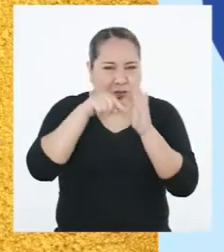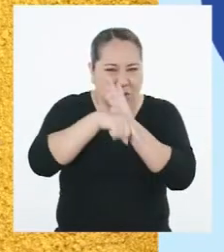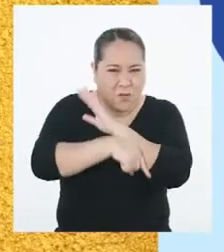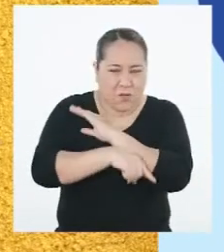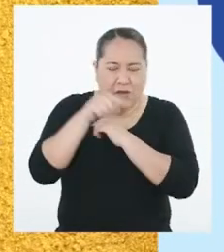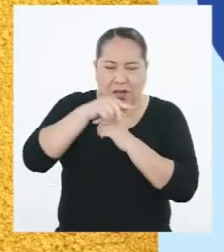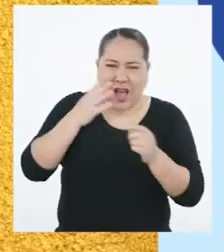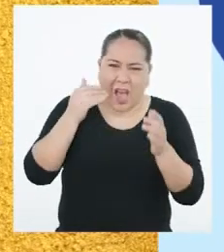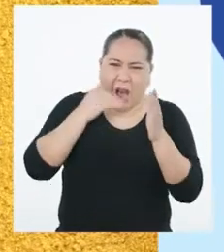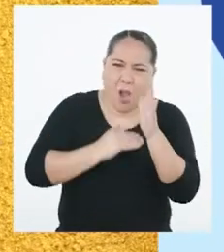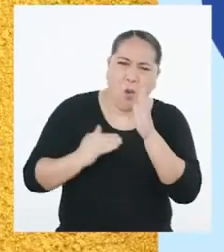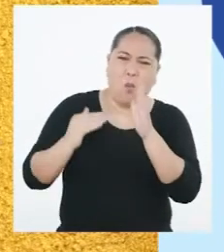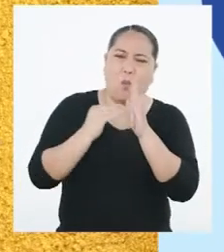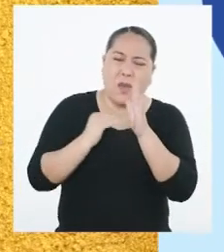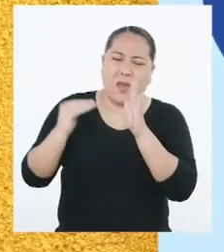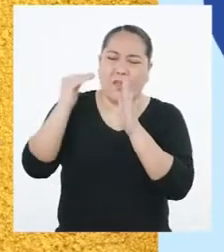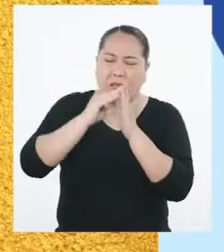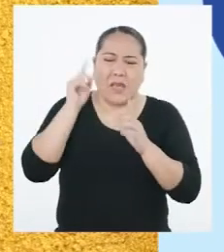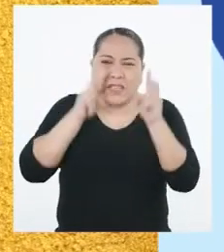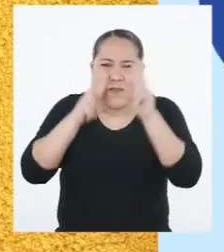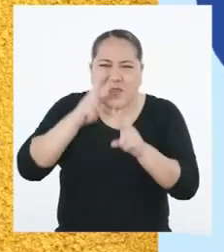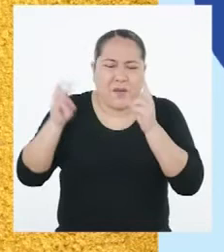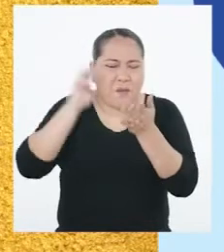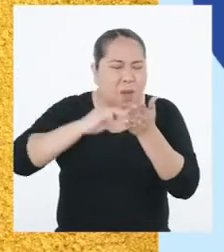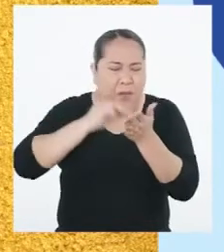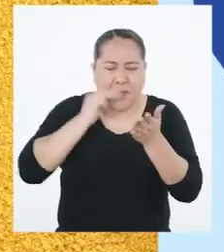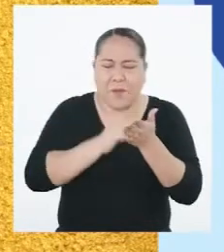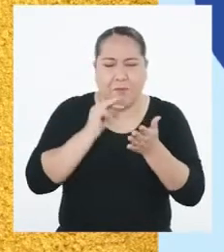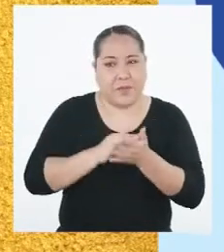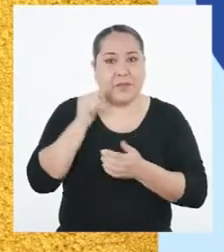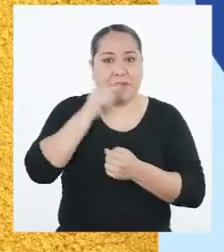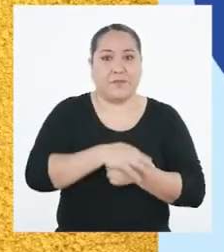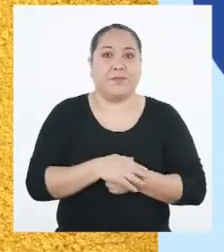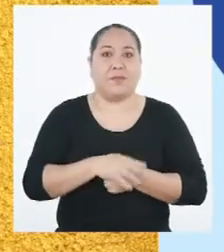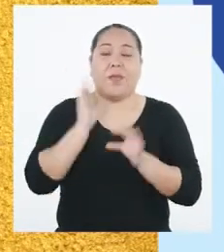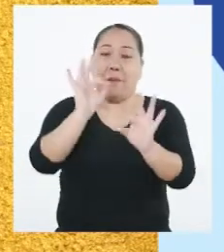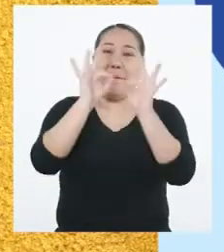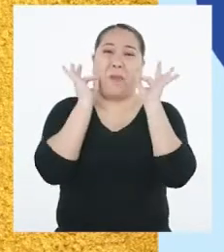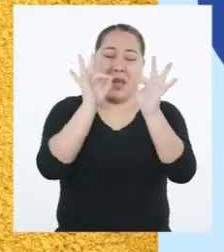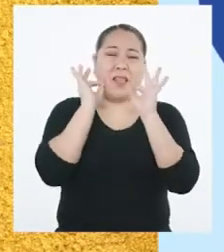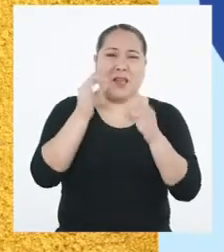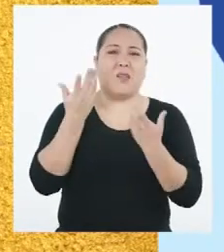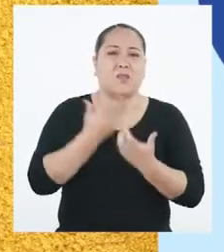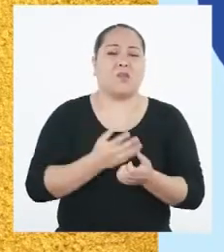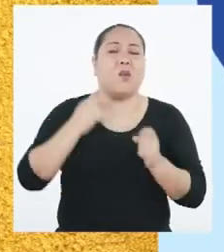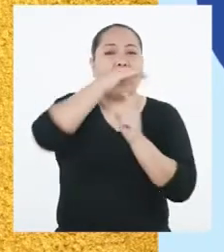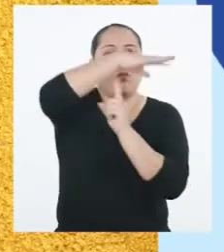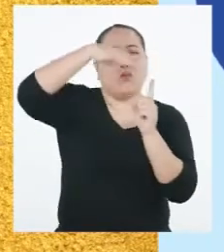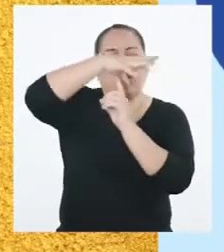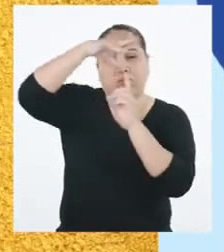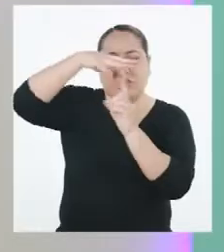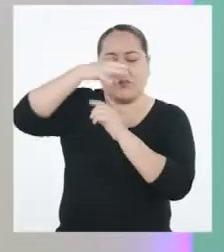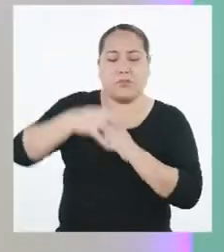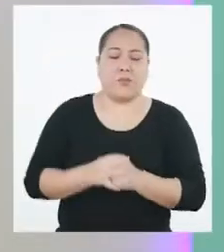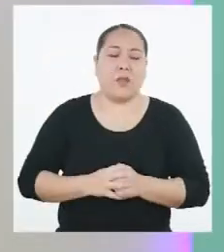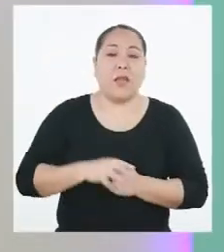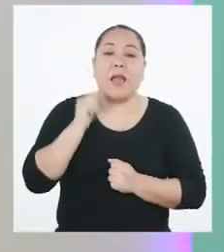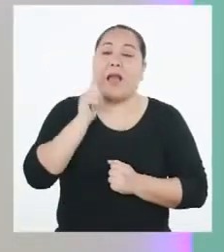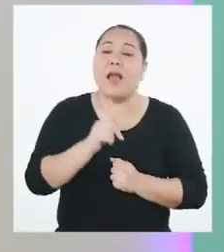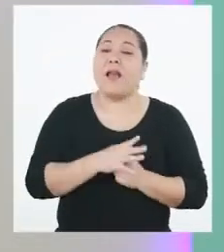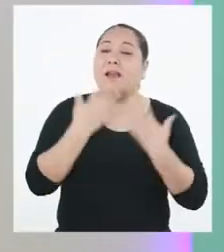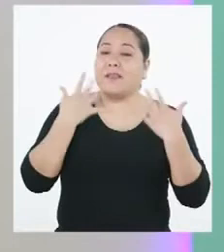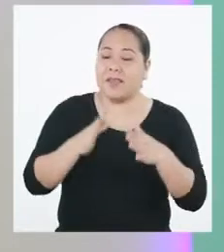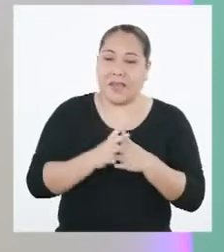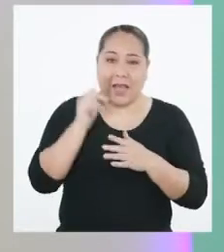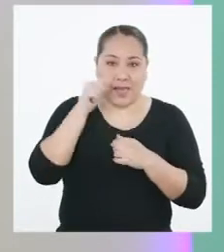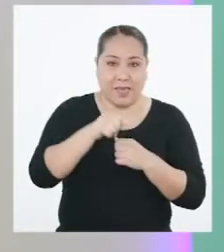están intensificando y haciendo más frecuentes. Haciendo más extremas las condiciones climáticas. Felizmente